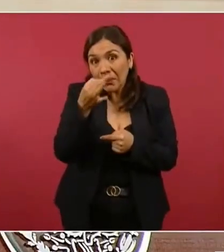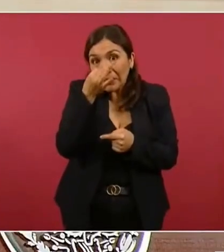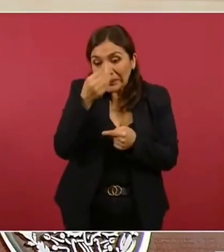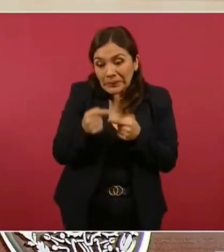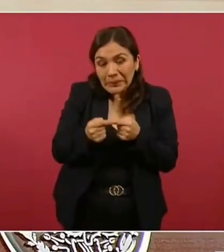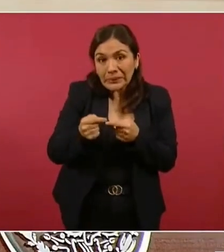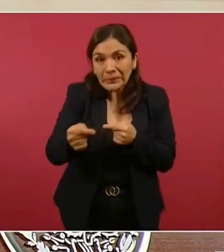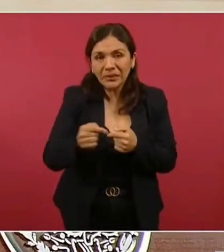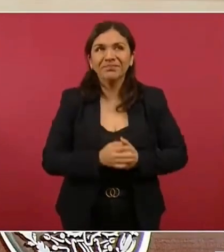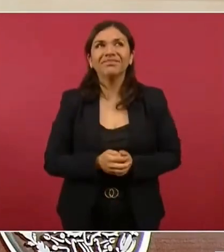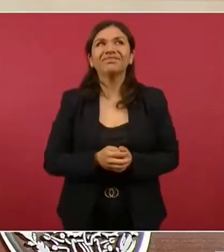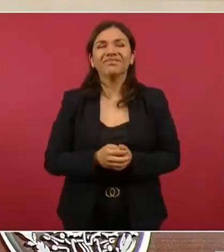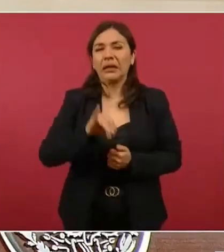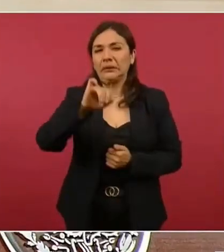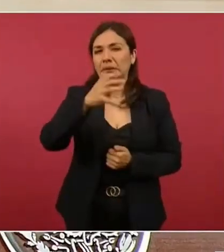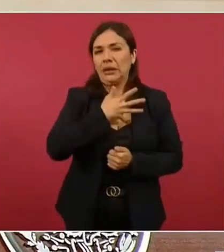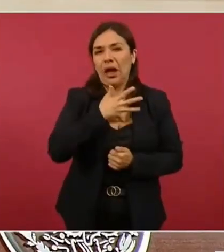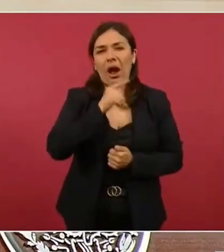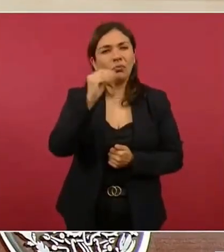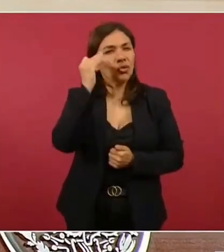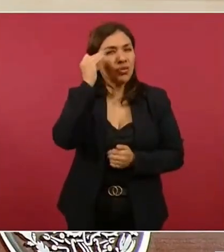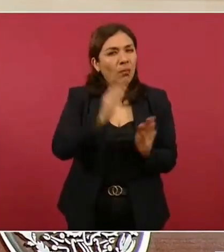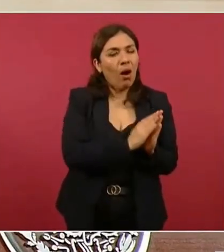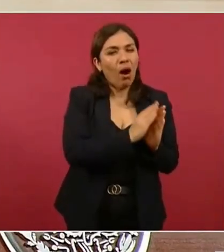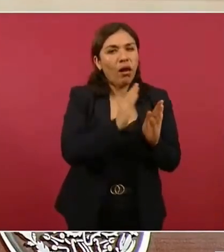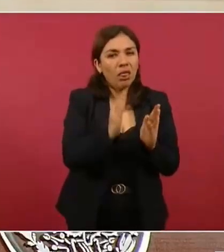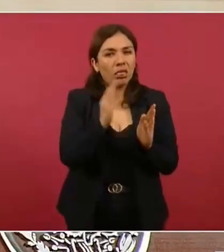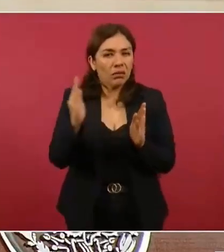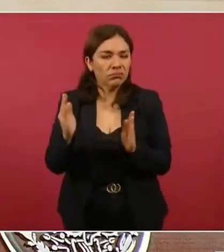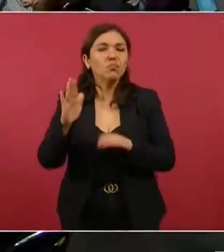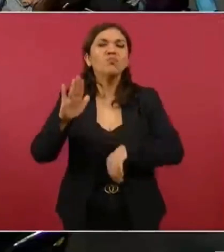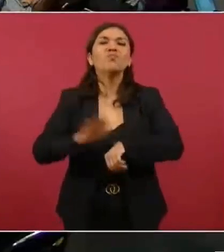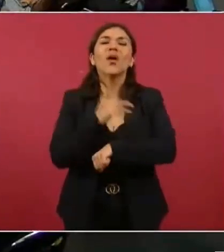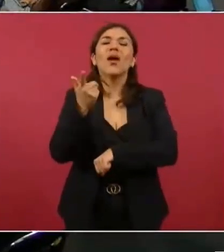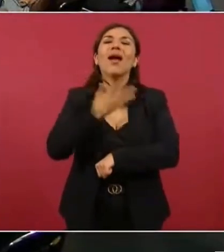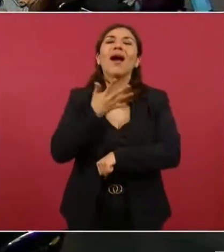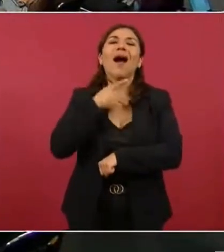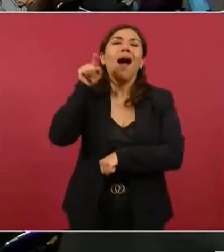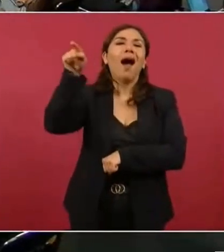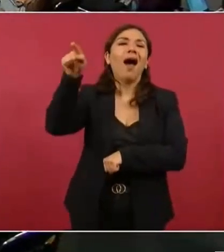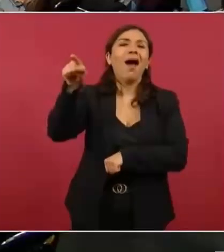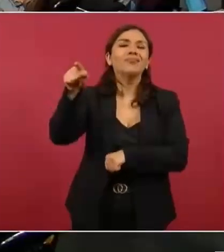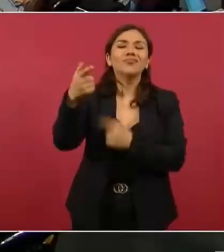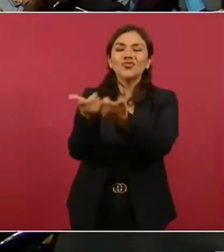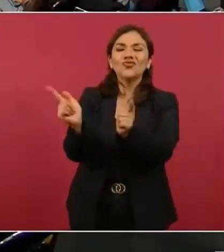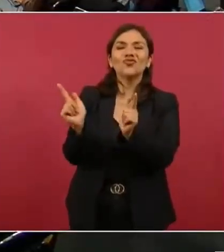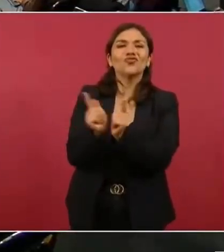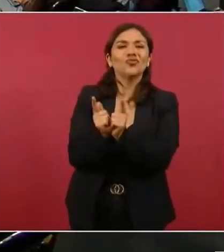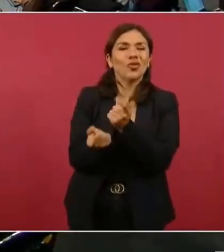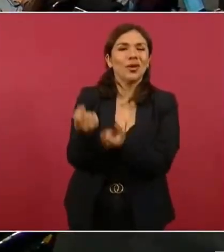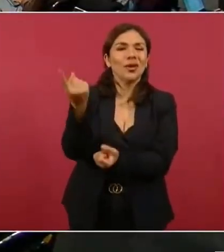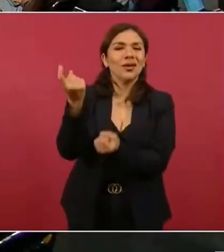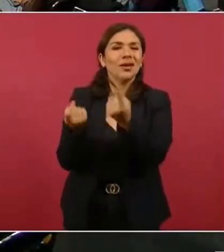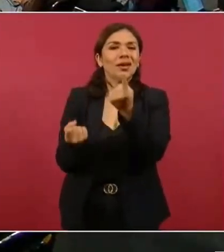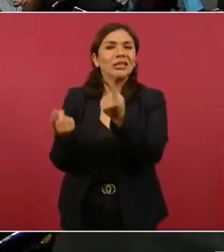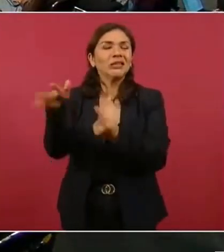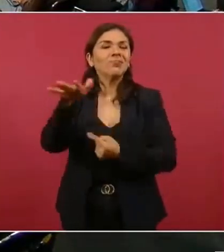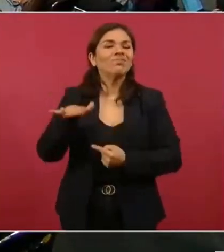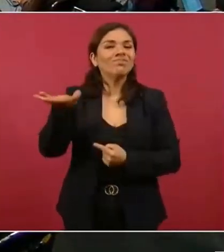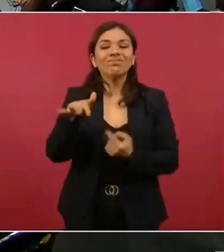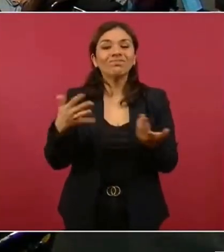algunas demoras porque hay grupos ahí que